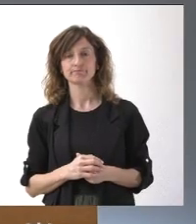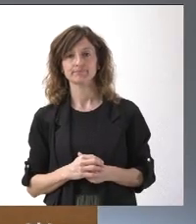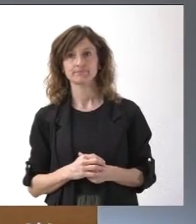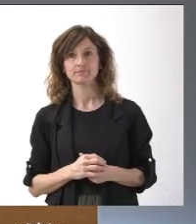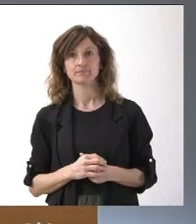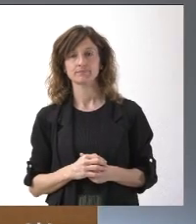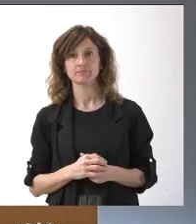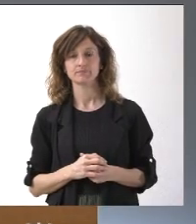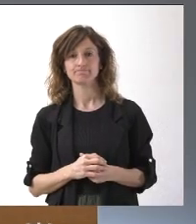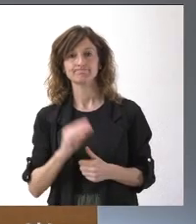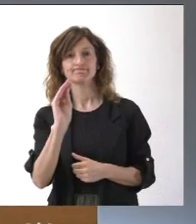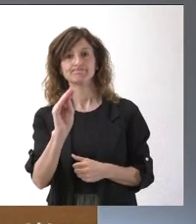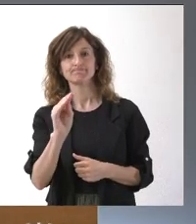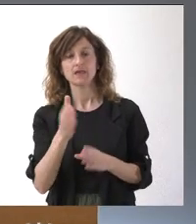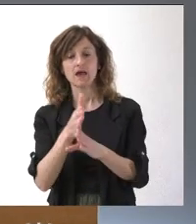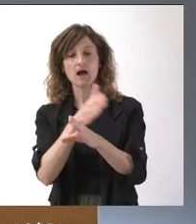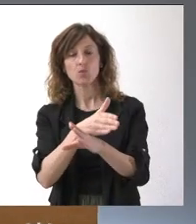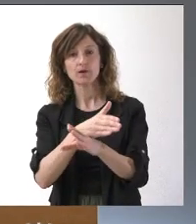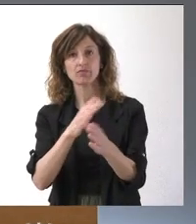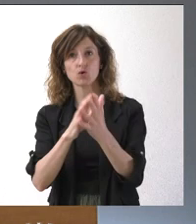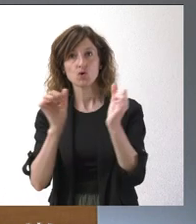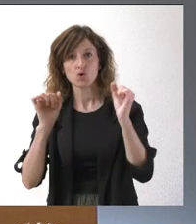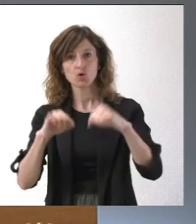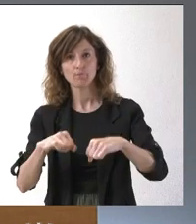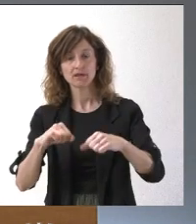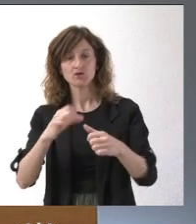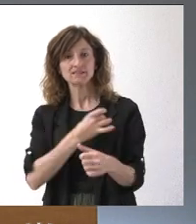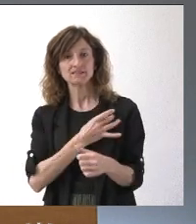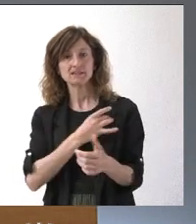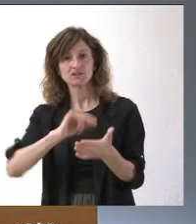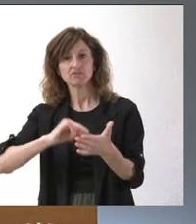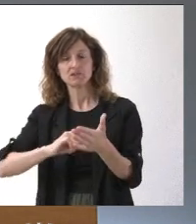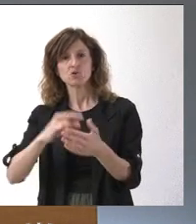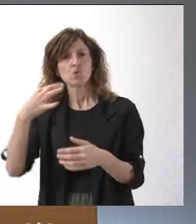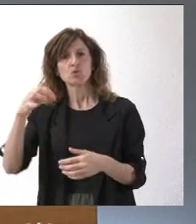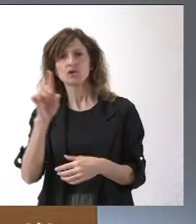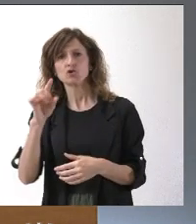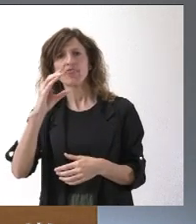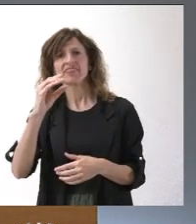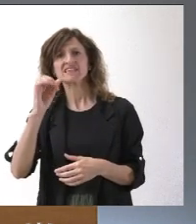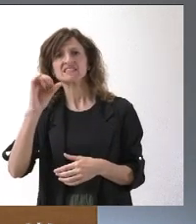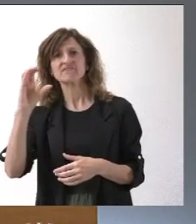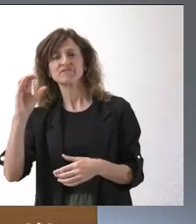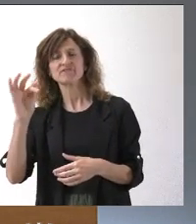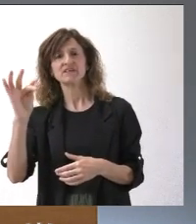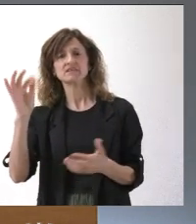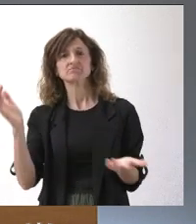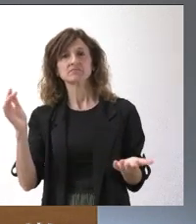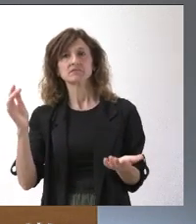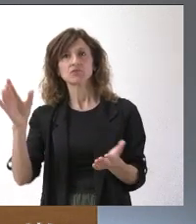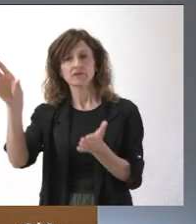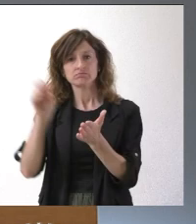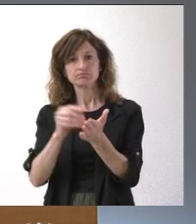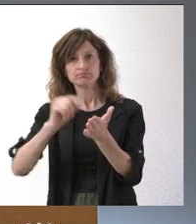Sí, el preacuerdo de este convenio lo firmaron todos los sindicatos menos CESID. No sé si al final van a poder incorporarlo para que sea firmado por